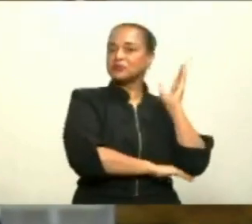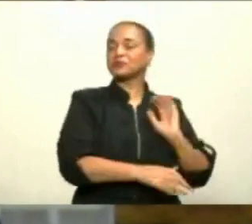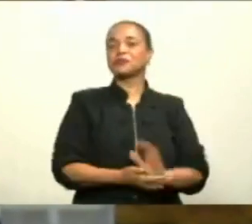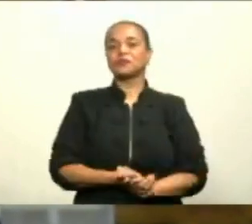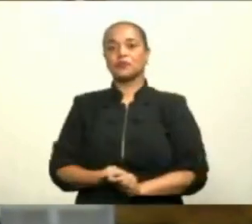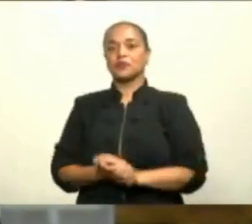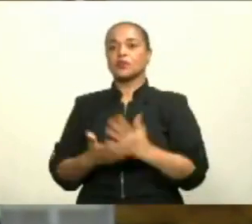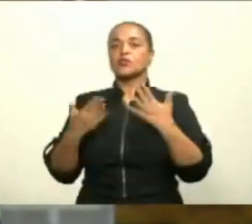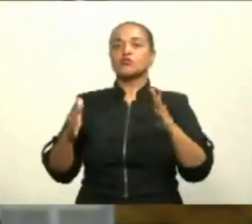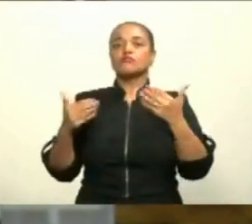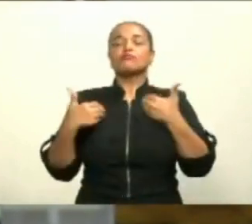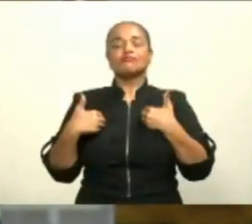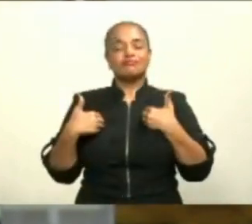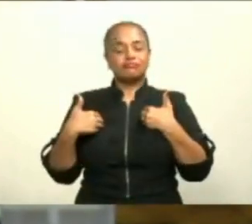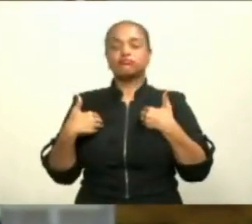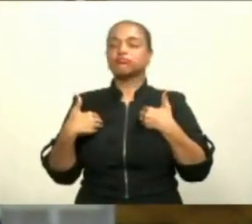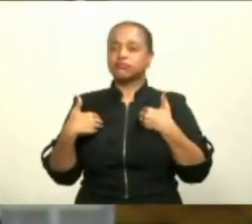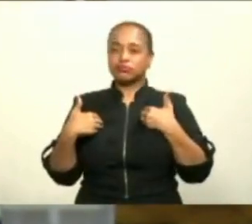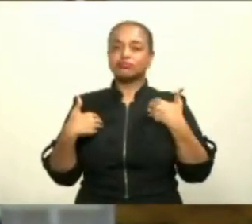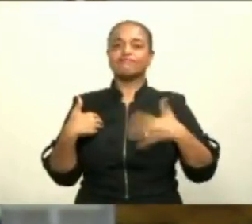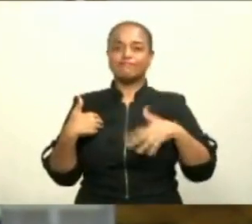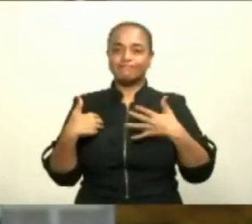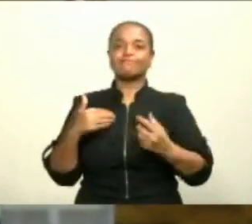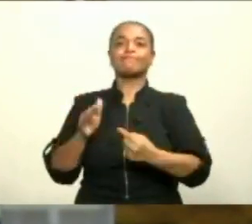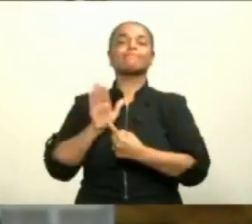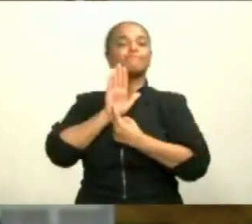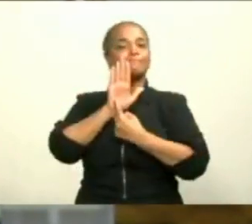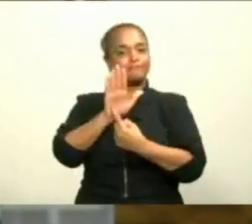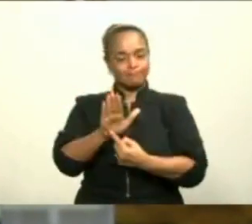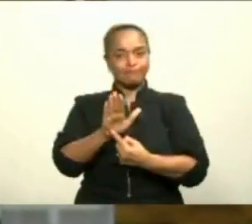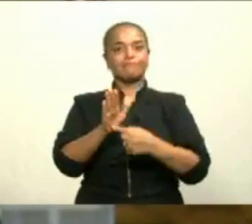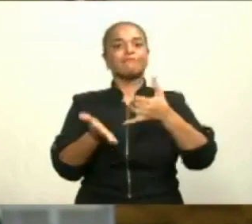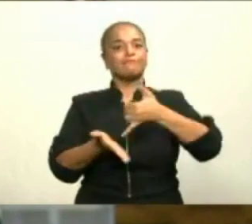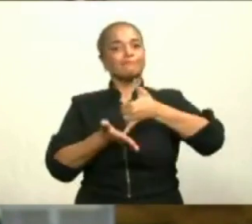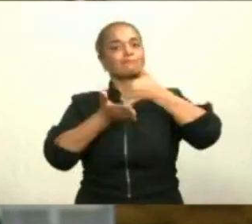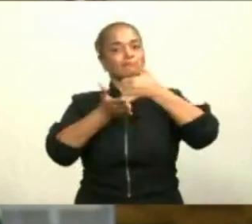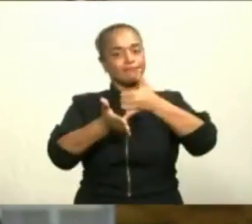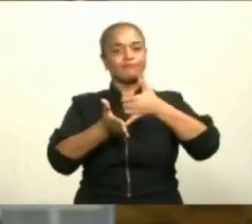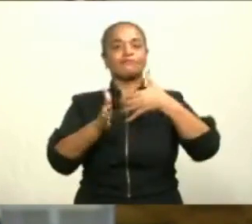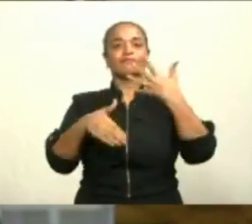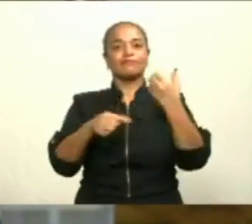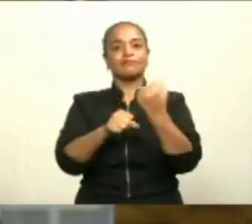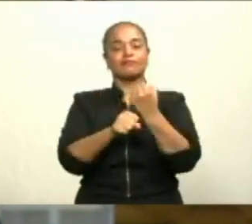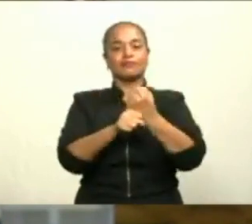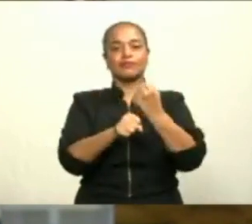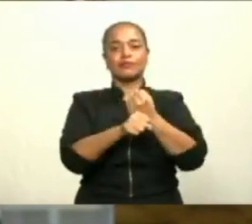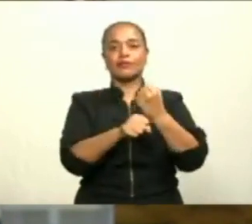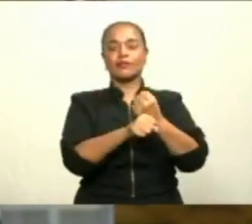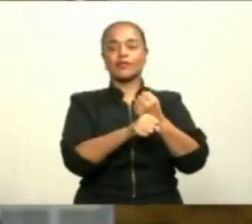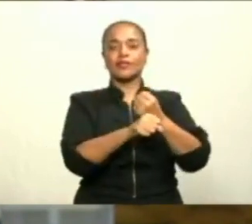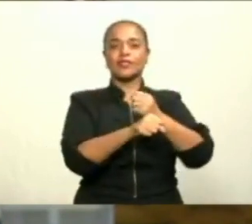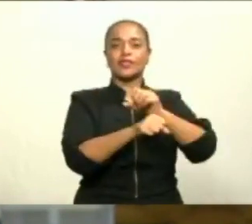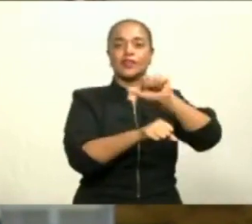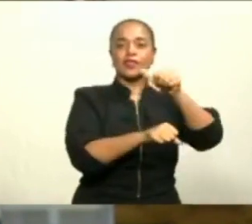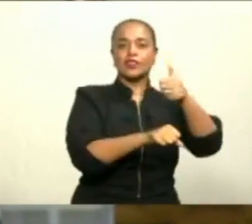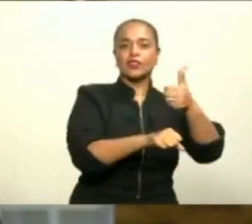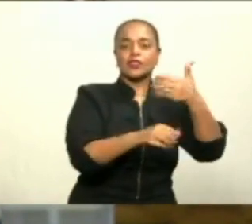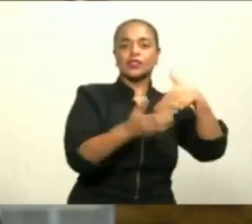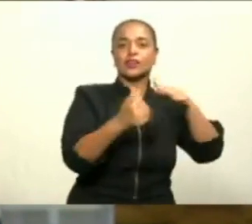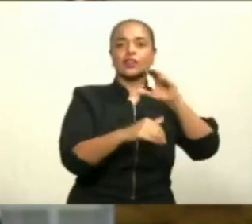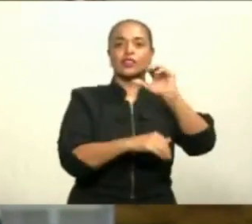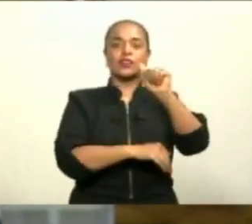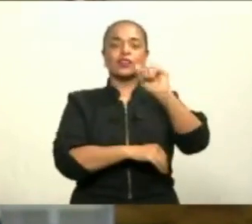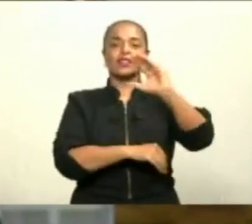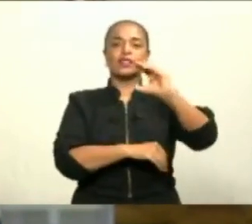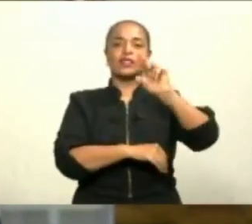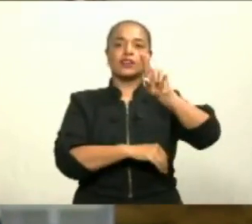sin reconocer la gran labor que están realizando los colaboradores de AstraZeneca desde sus directivos hasta